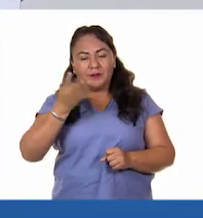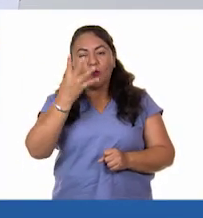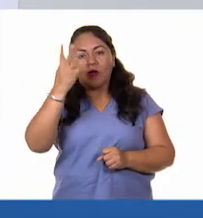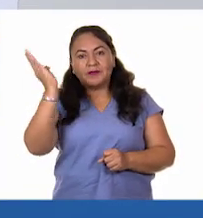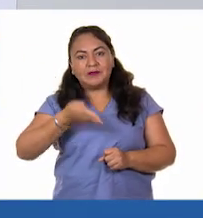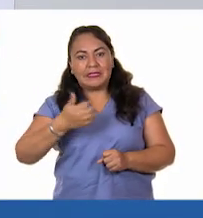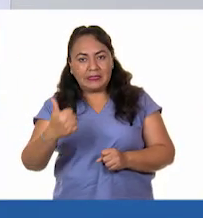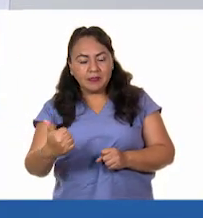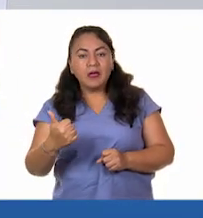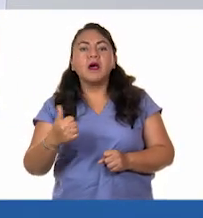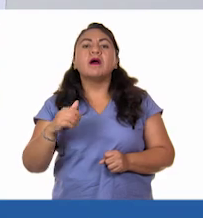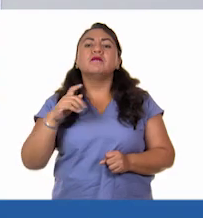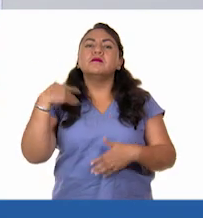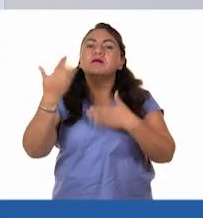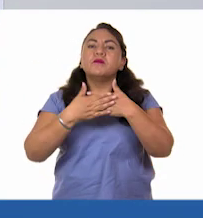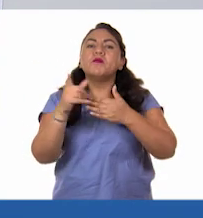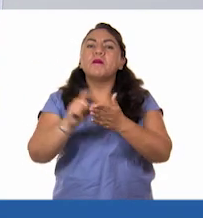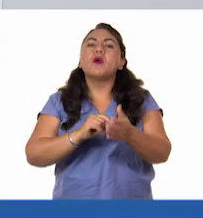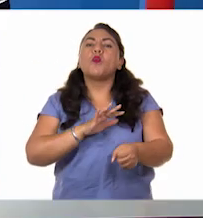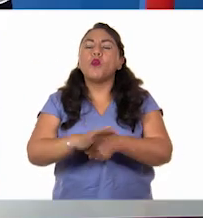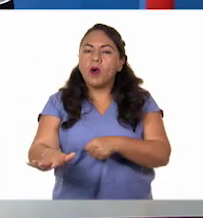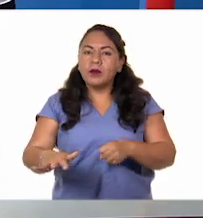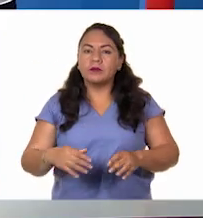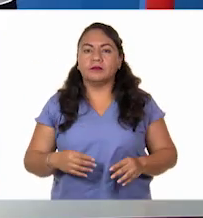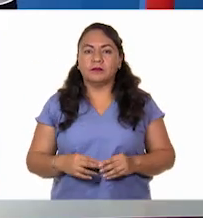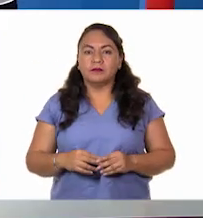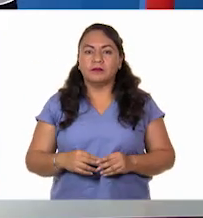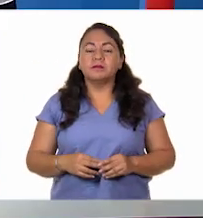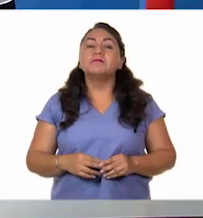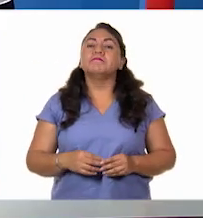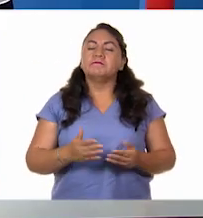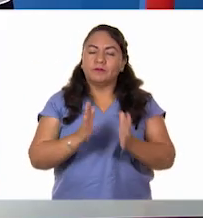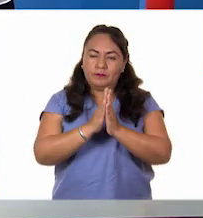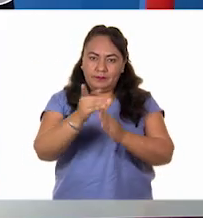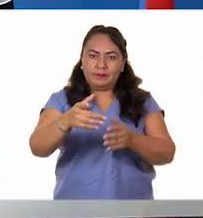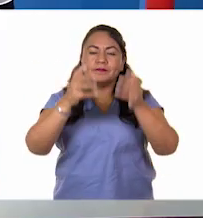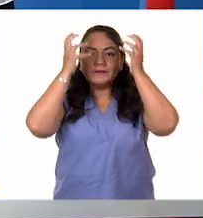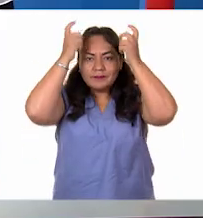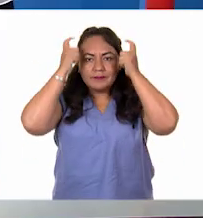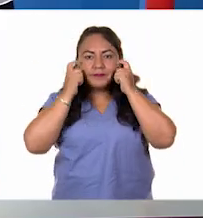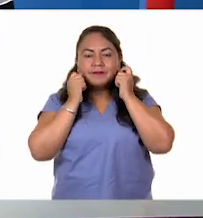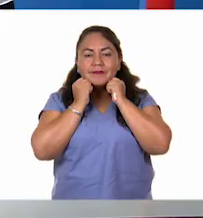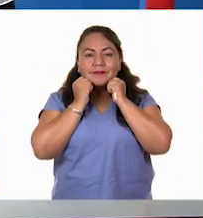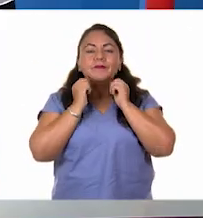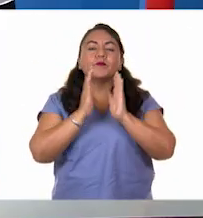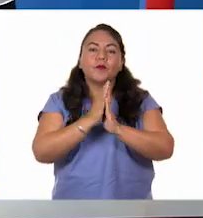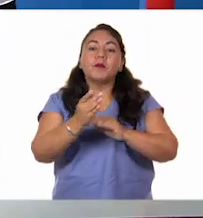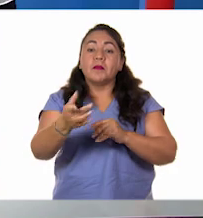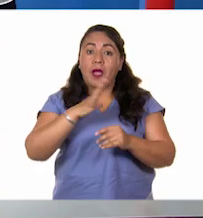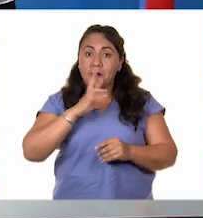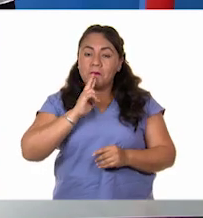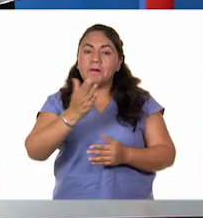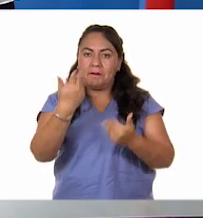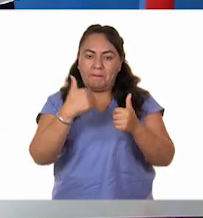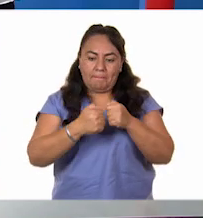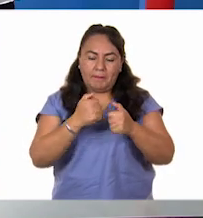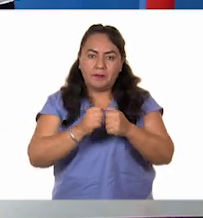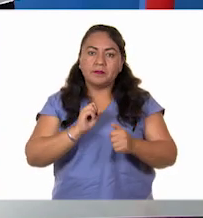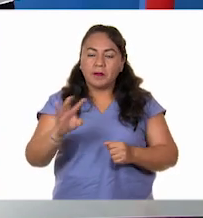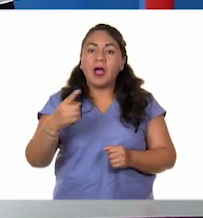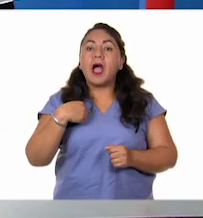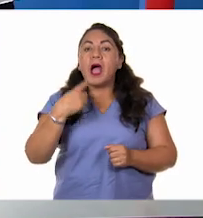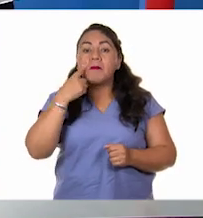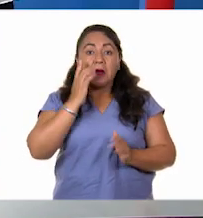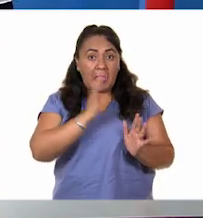¿qué mes será el siguiente? Agustín, por favor, si tienes la respuesta, mándona el mensaje. Y a ver,